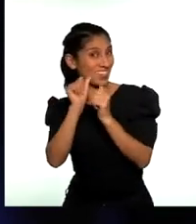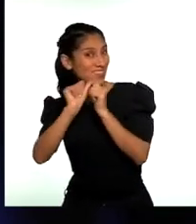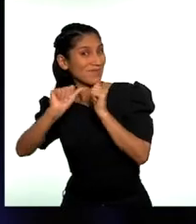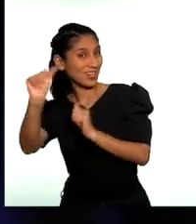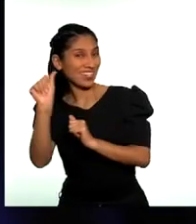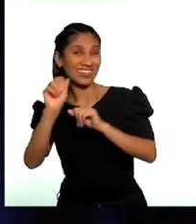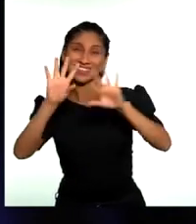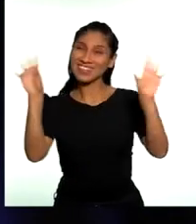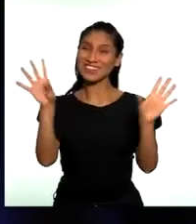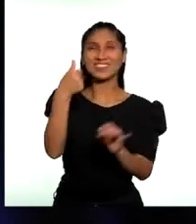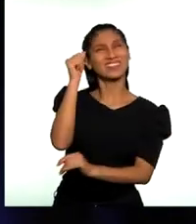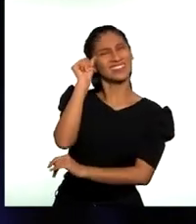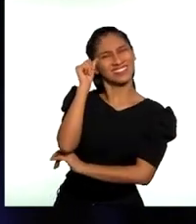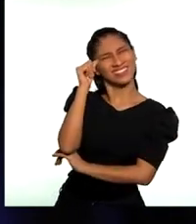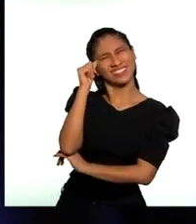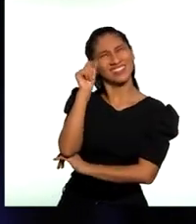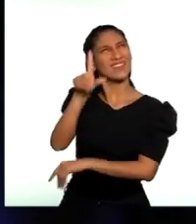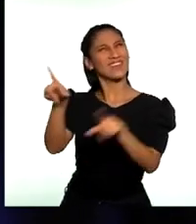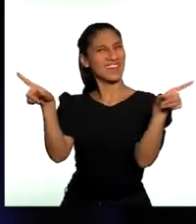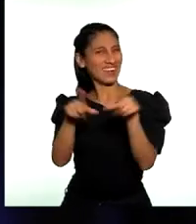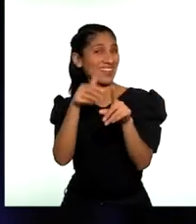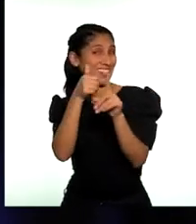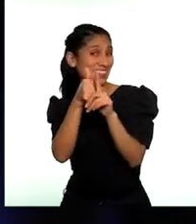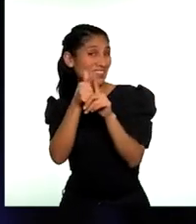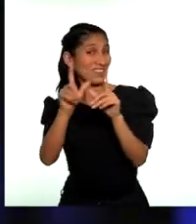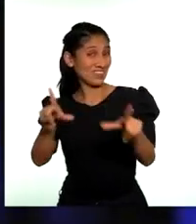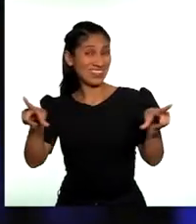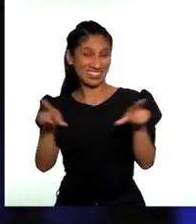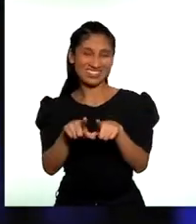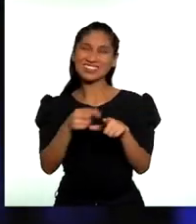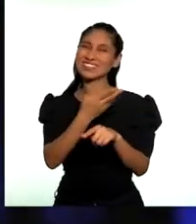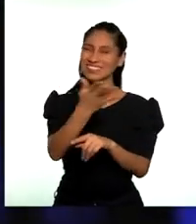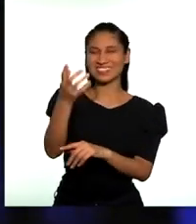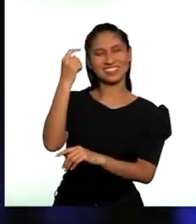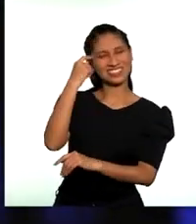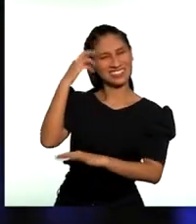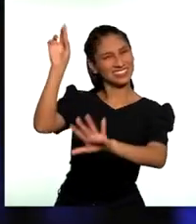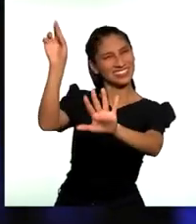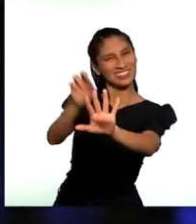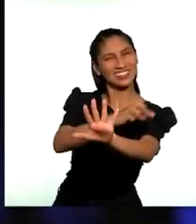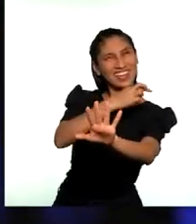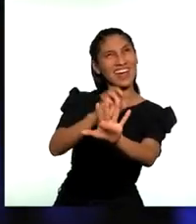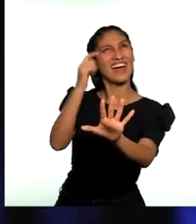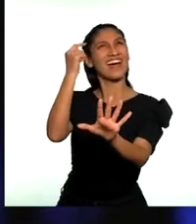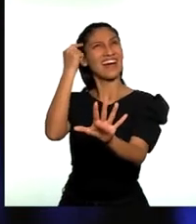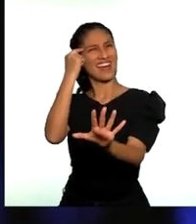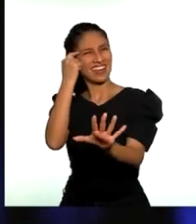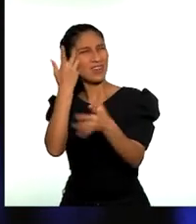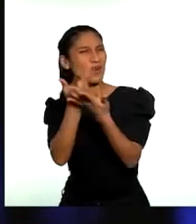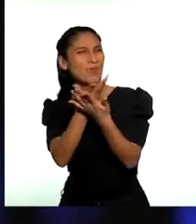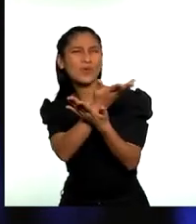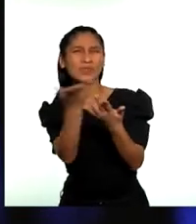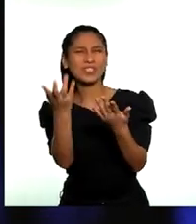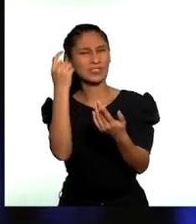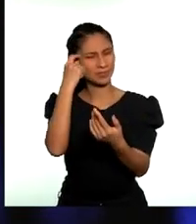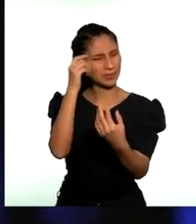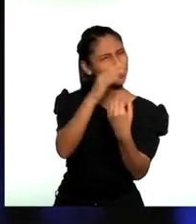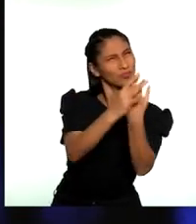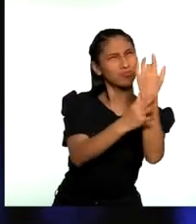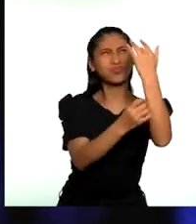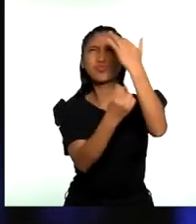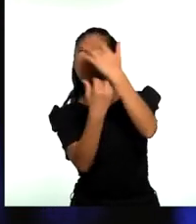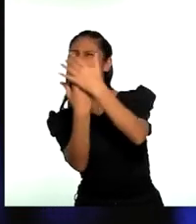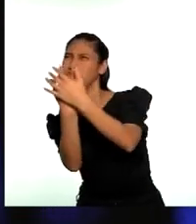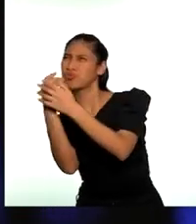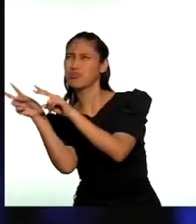Tal vez les recordó un lugar de su localidad. Te invito a reflexionar sobre qué aspecto de la naturaleza o geografía de tu